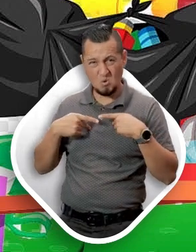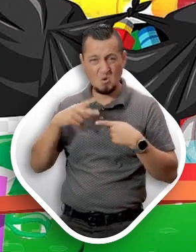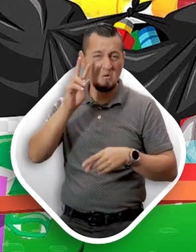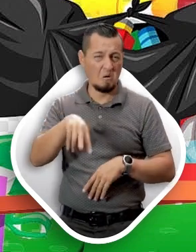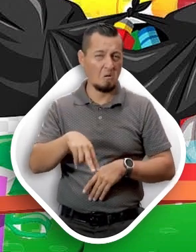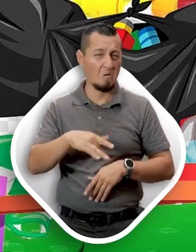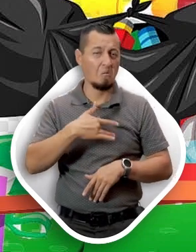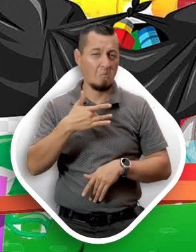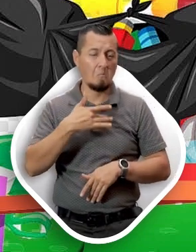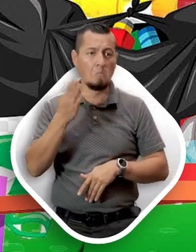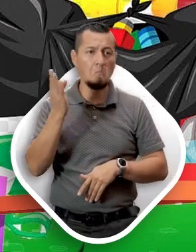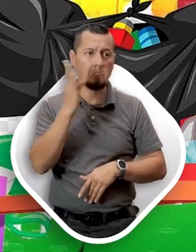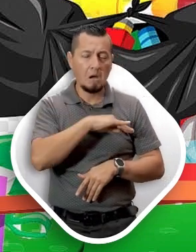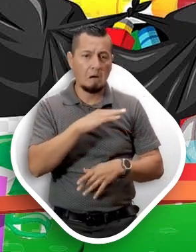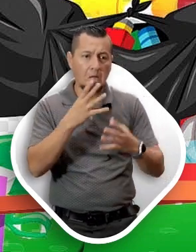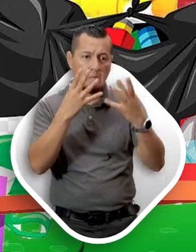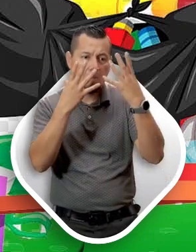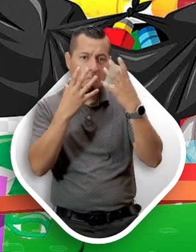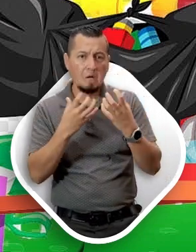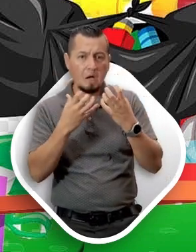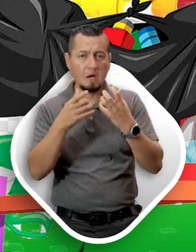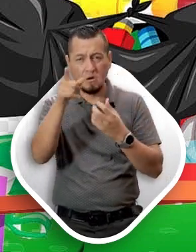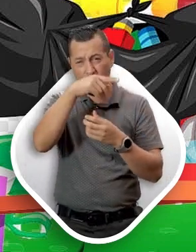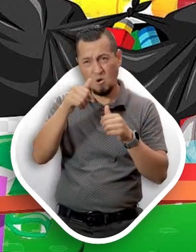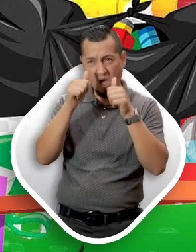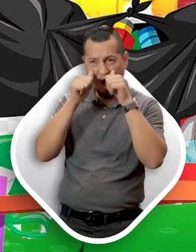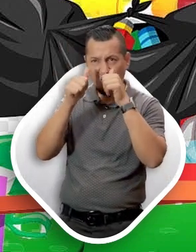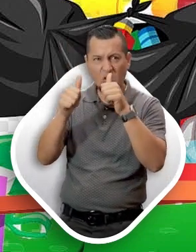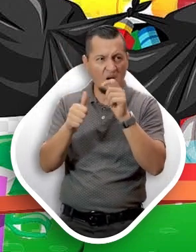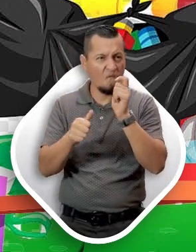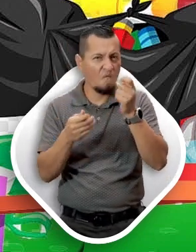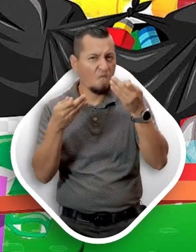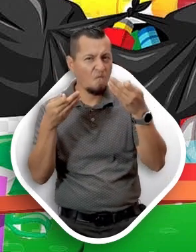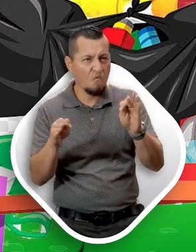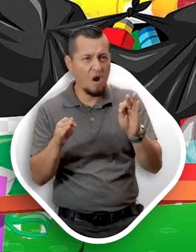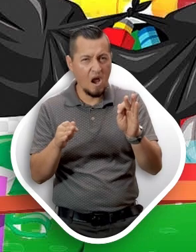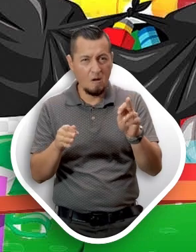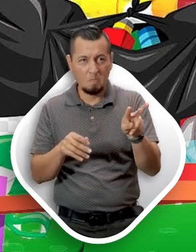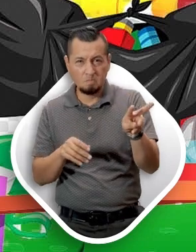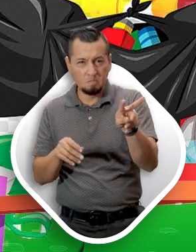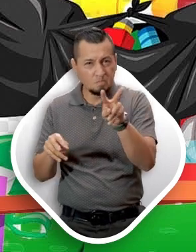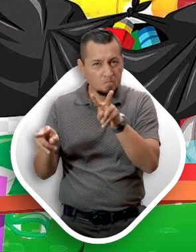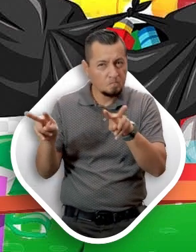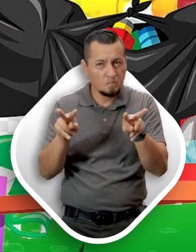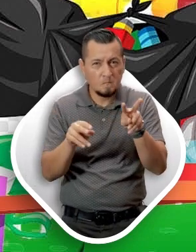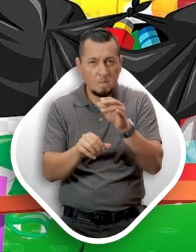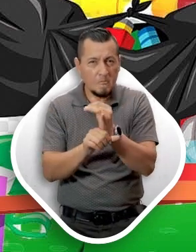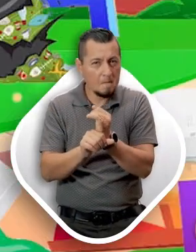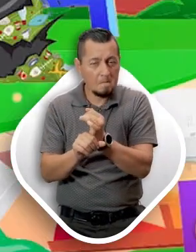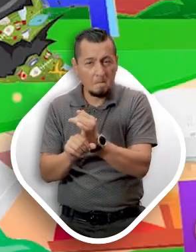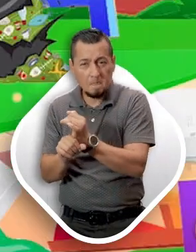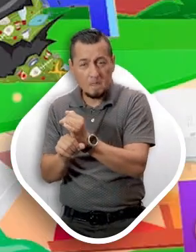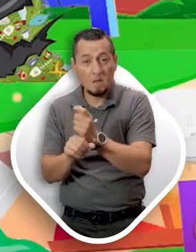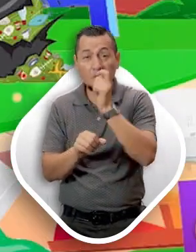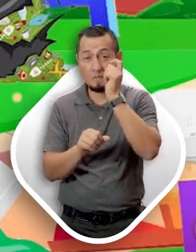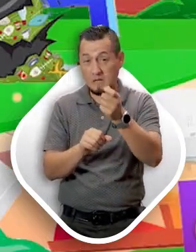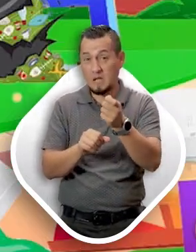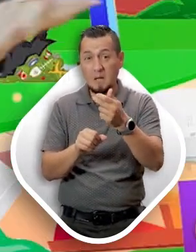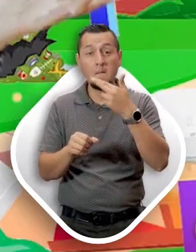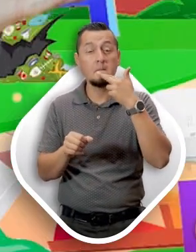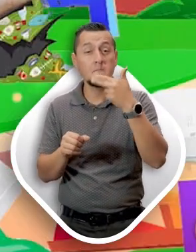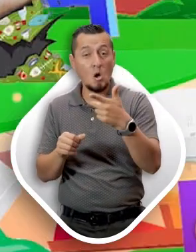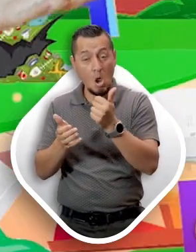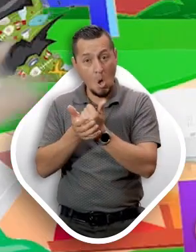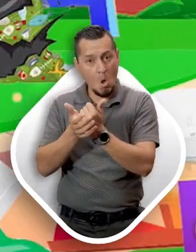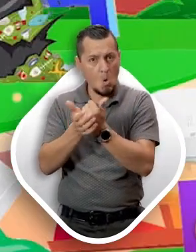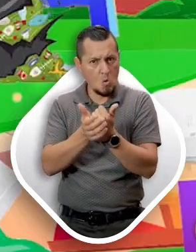sentirse muy mal. Pongamos atención para ver si alguien se ve preocupado. Utilizaré mi olfato